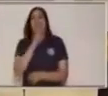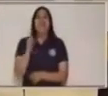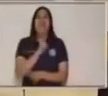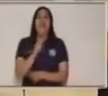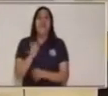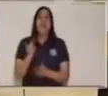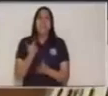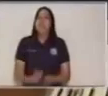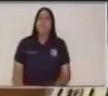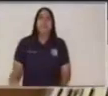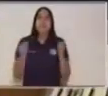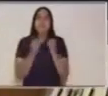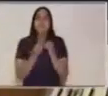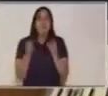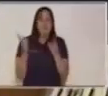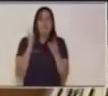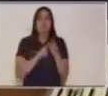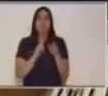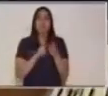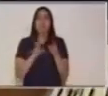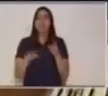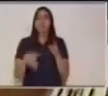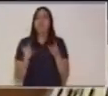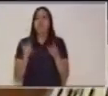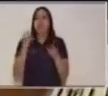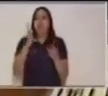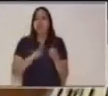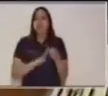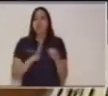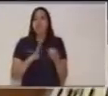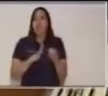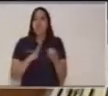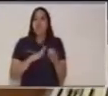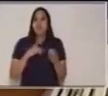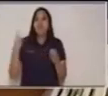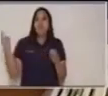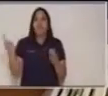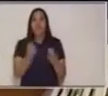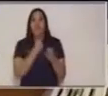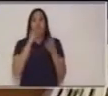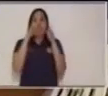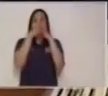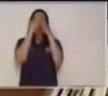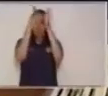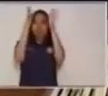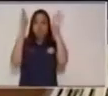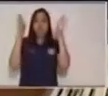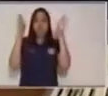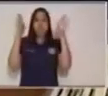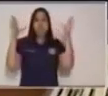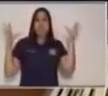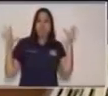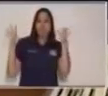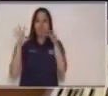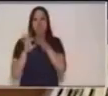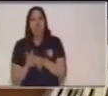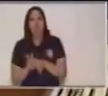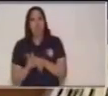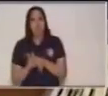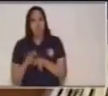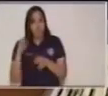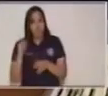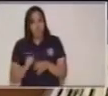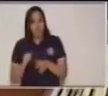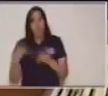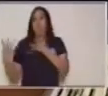coherencia nos permite tener todo en una armonía. ¿Qué significa armonía? Que todo